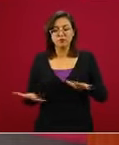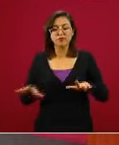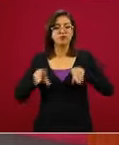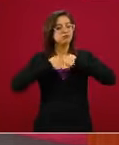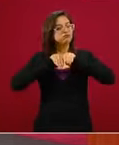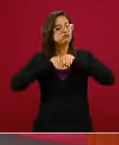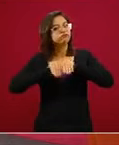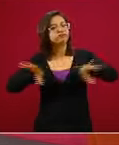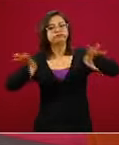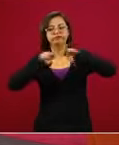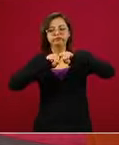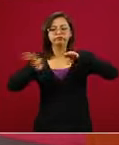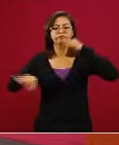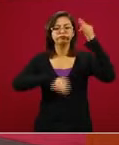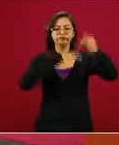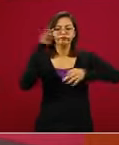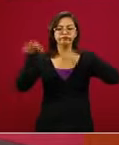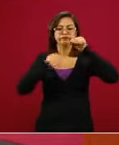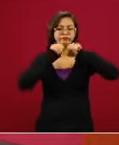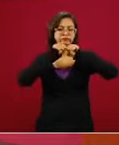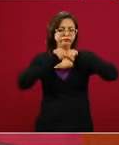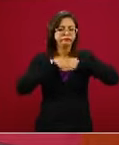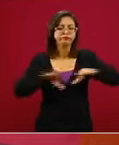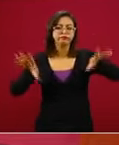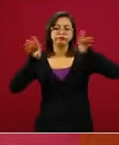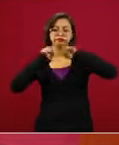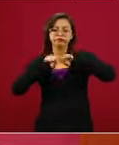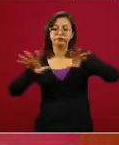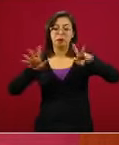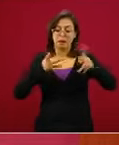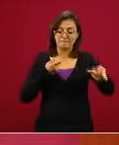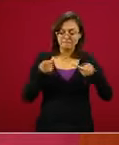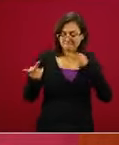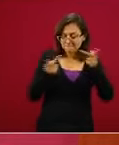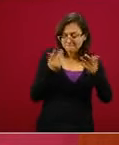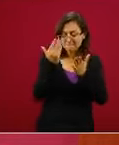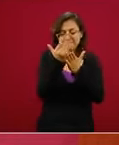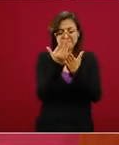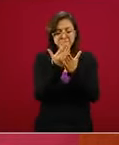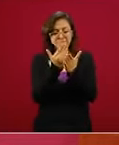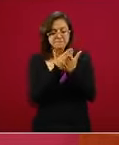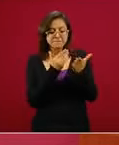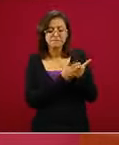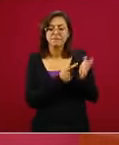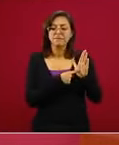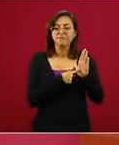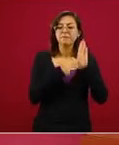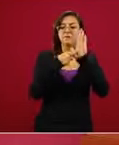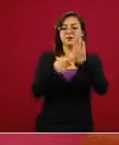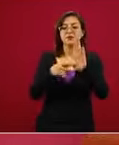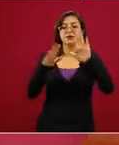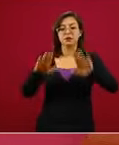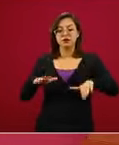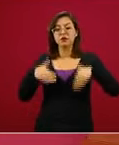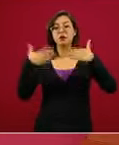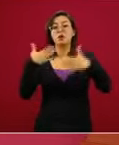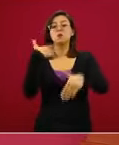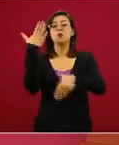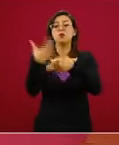plan o la introducción de este plan hacia la nueva